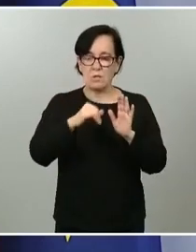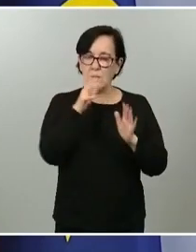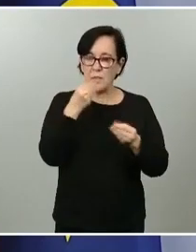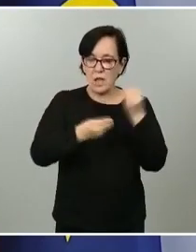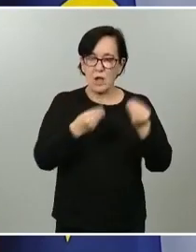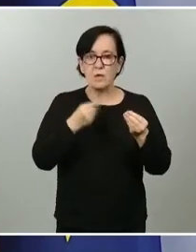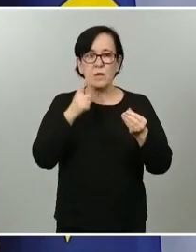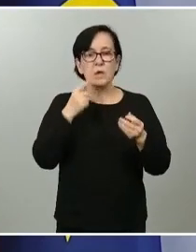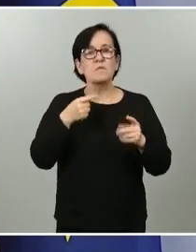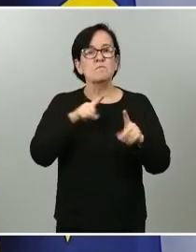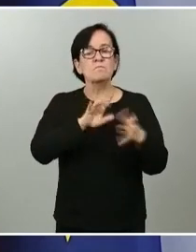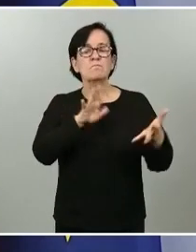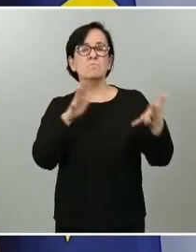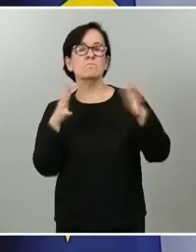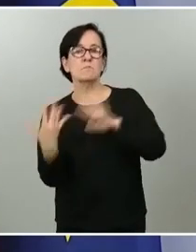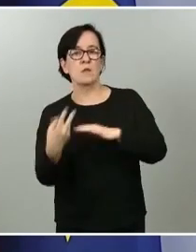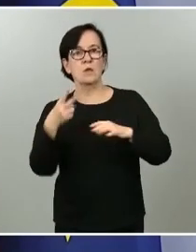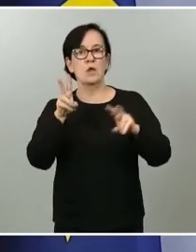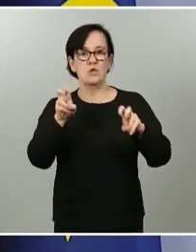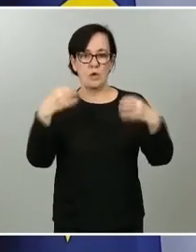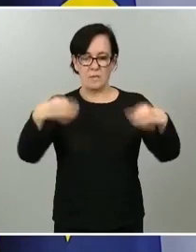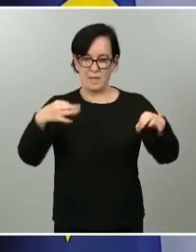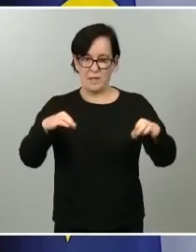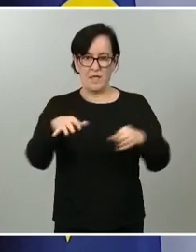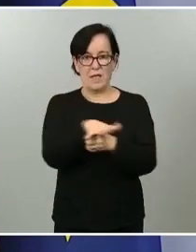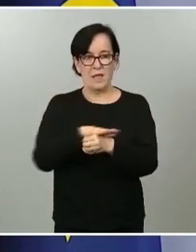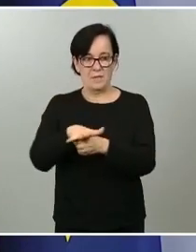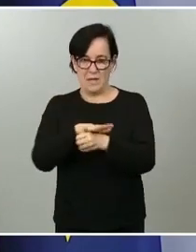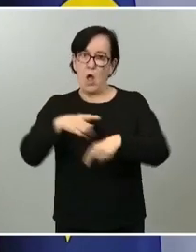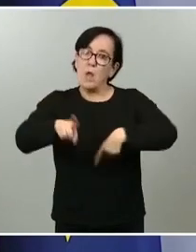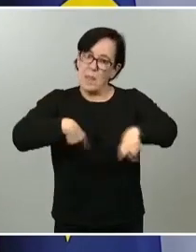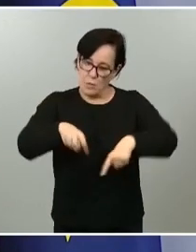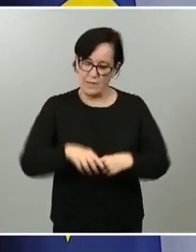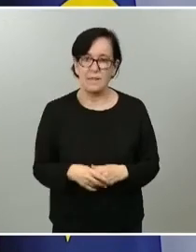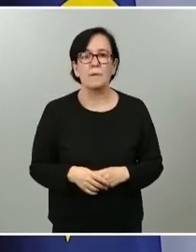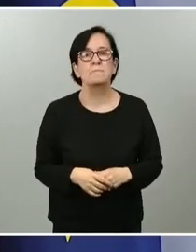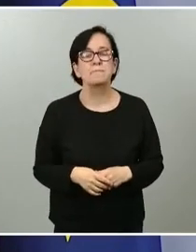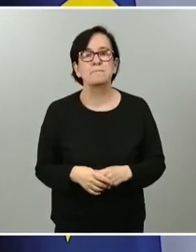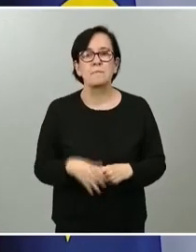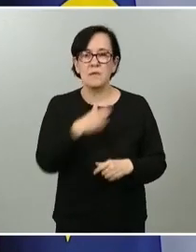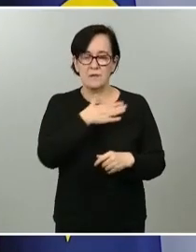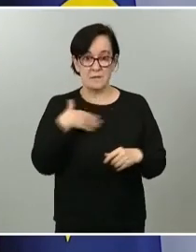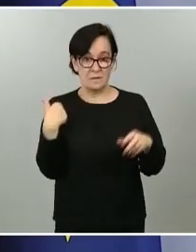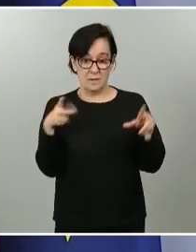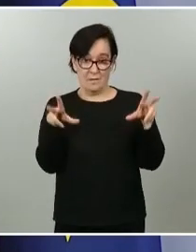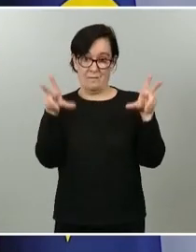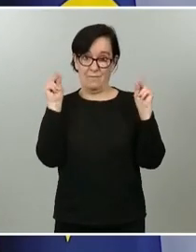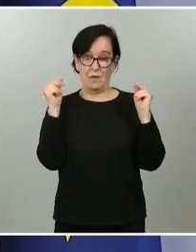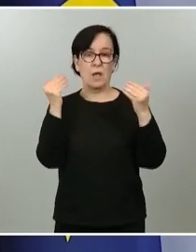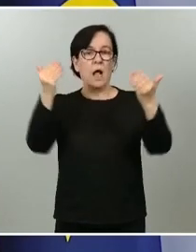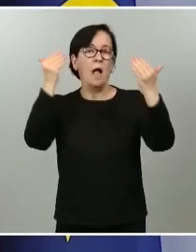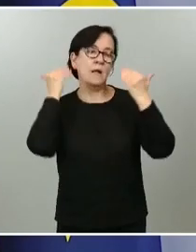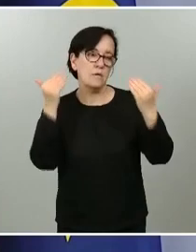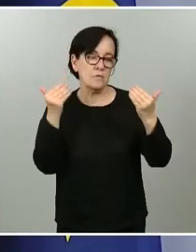una óptima transición hacia esta nueva normalidad en el ámbito de la movilidad. Quiero acabar, una vez más, agradeciendo al